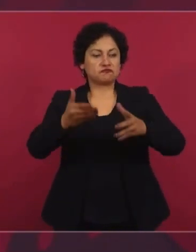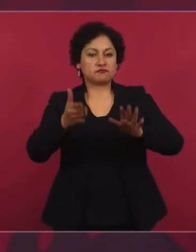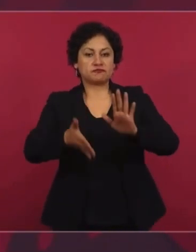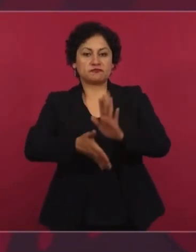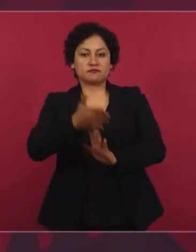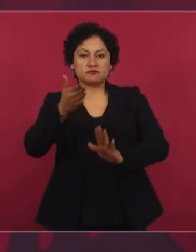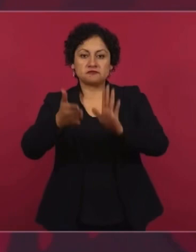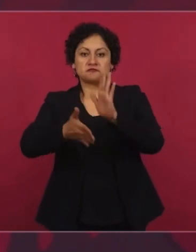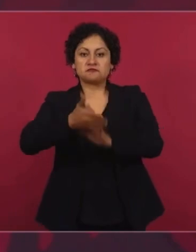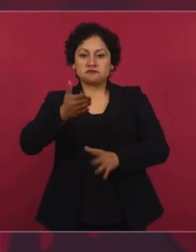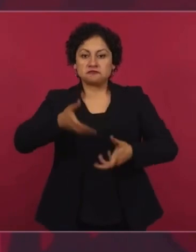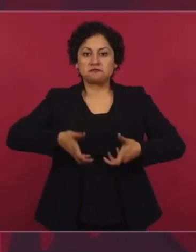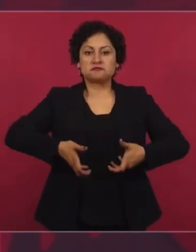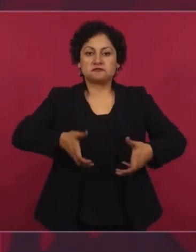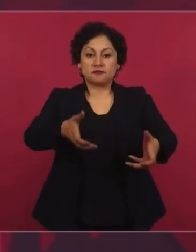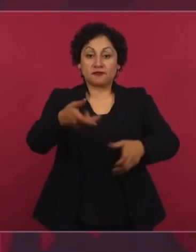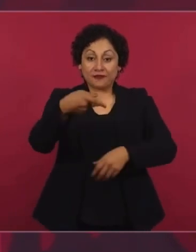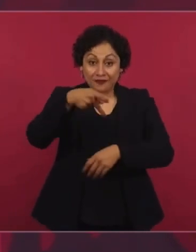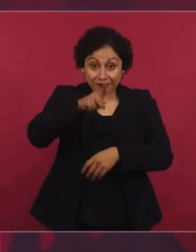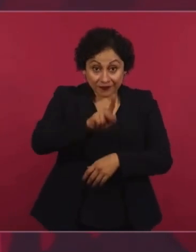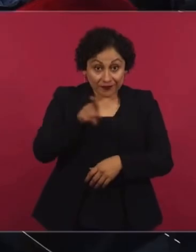Sin embargo, el dueño